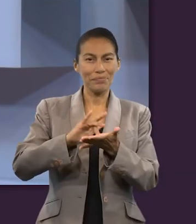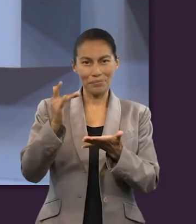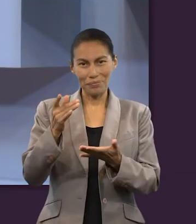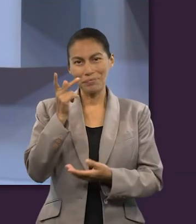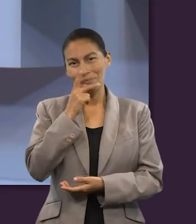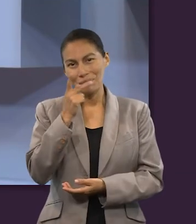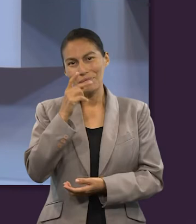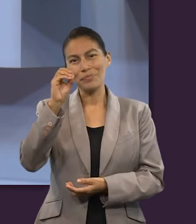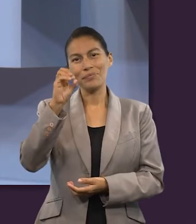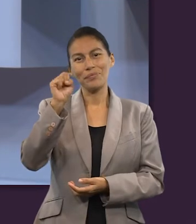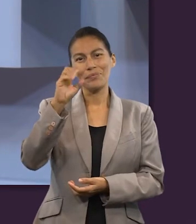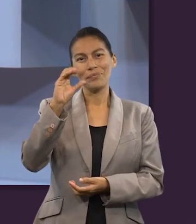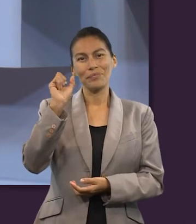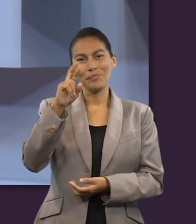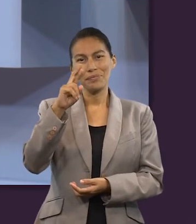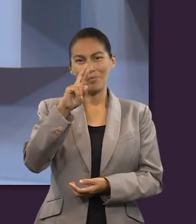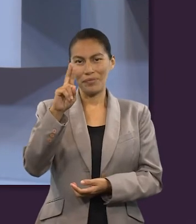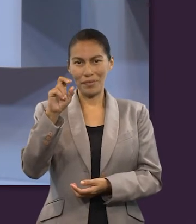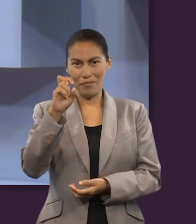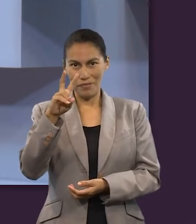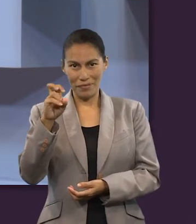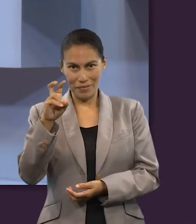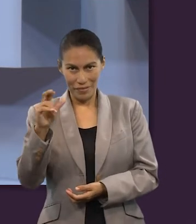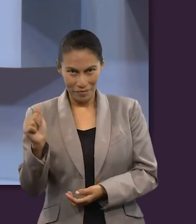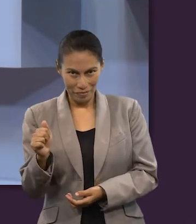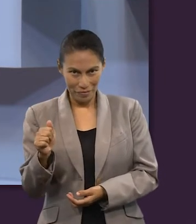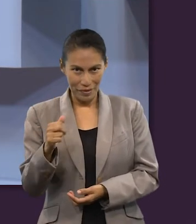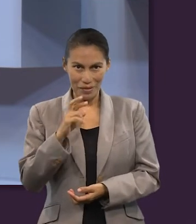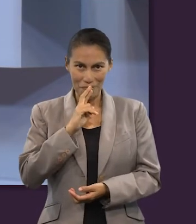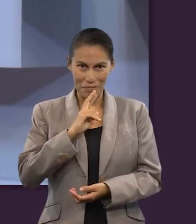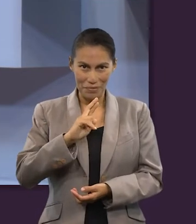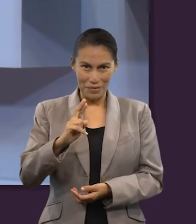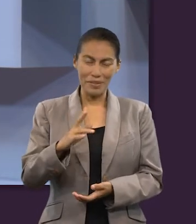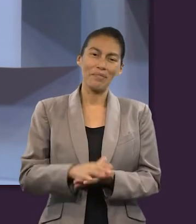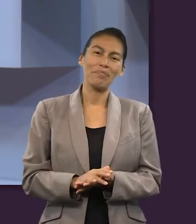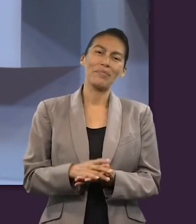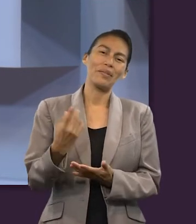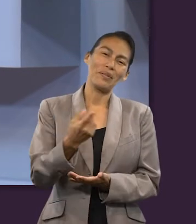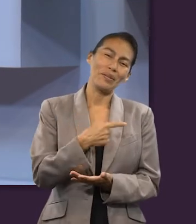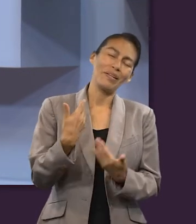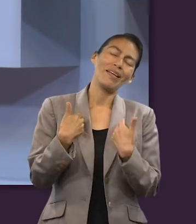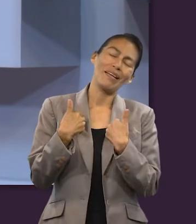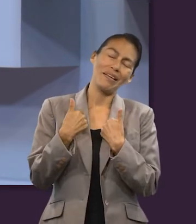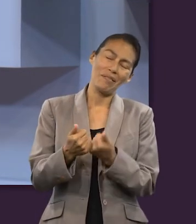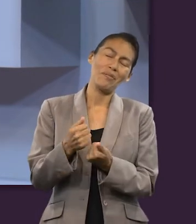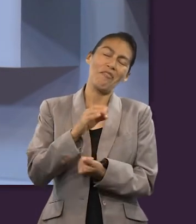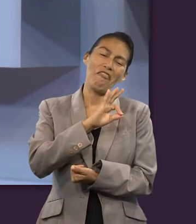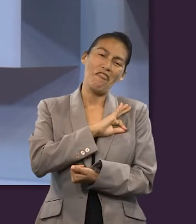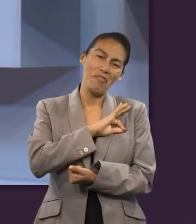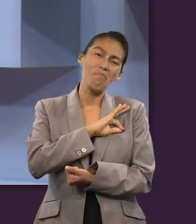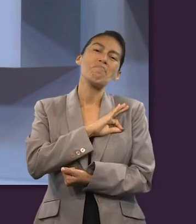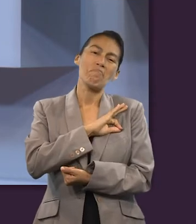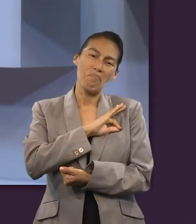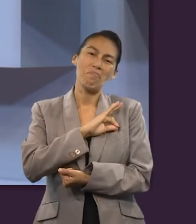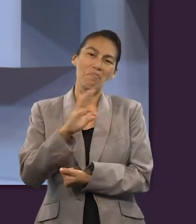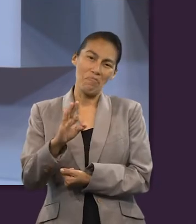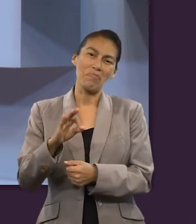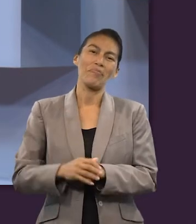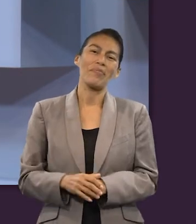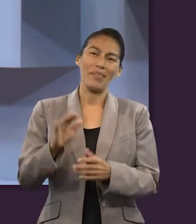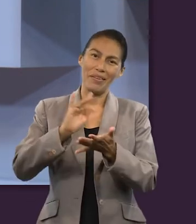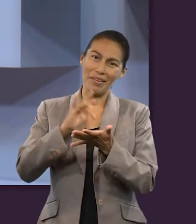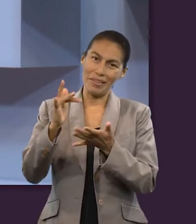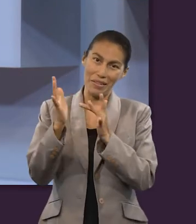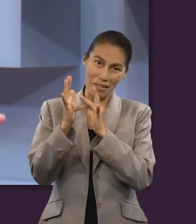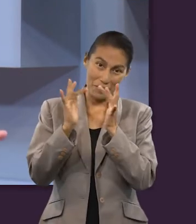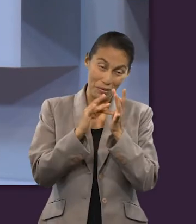Agradecemos al pastor Oscar Rivera por su respuesta, en la que nos damos cuenta que de verdad podemos tener fe a través de la resurrección de